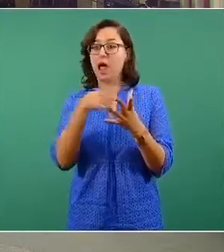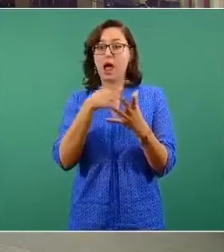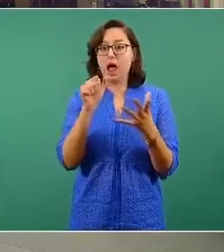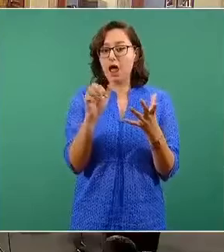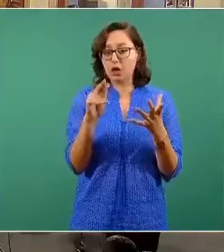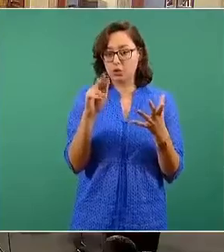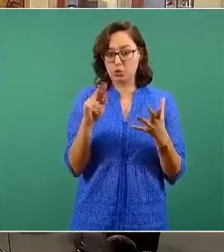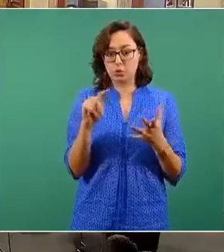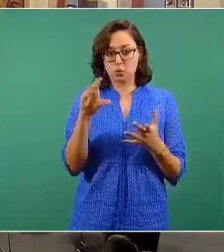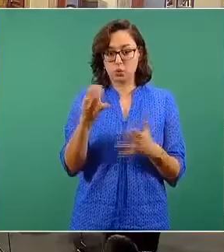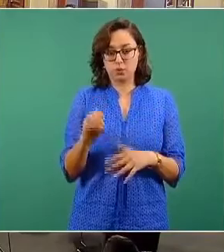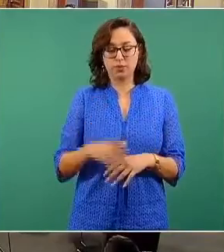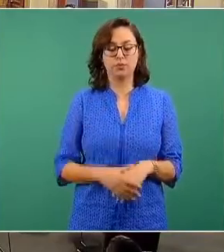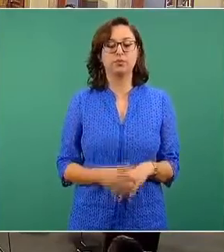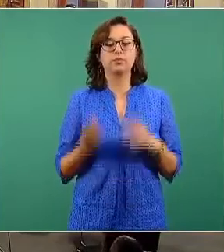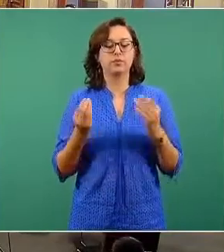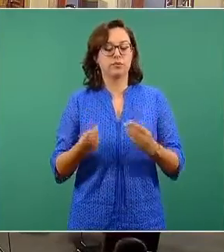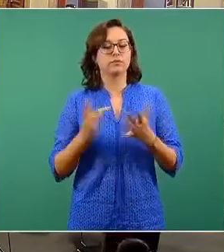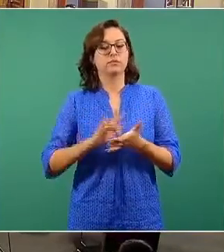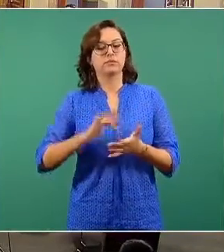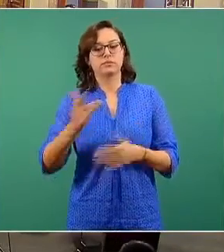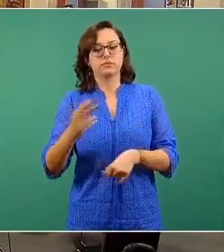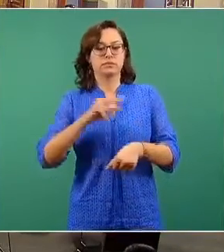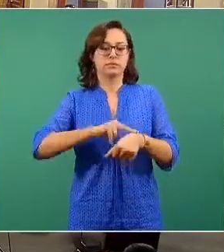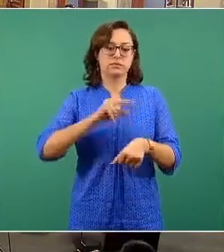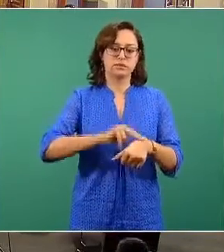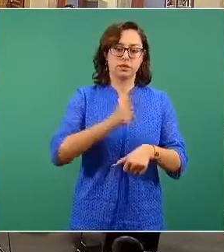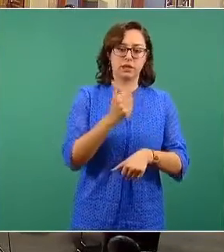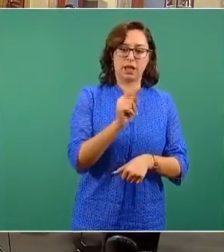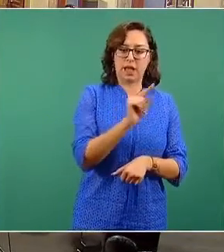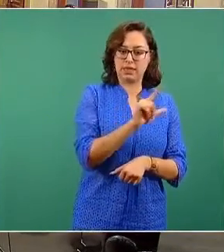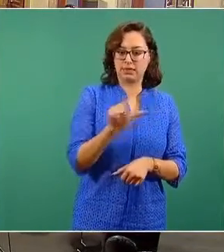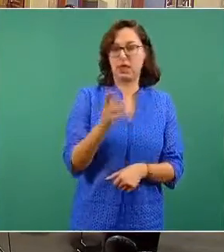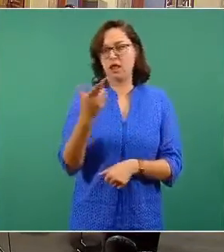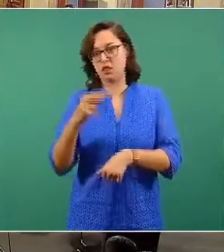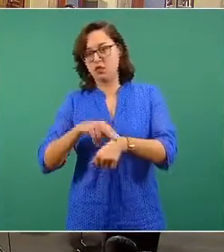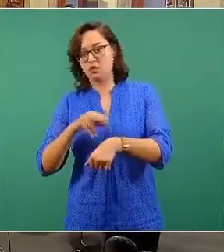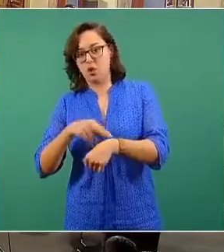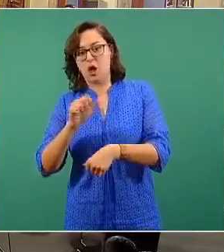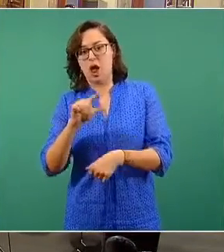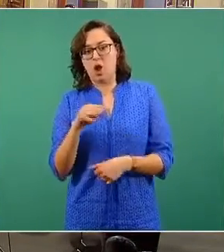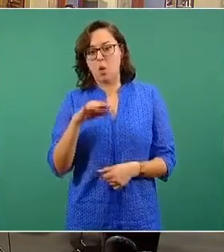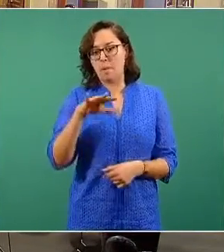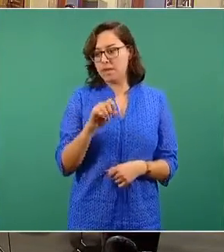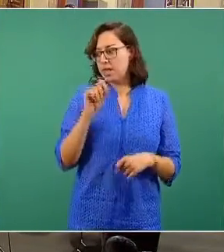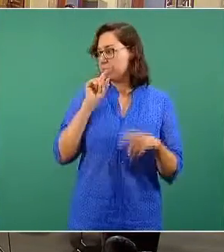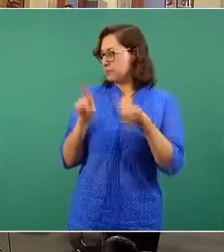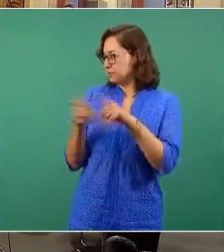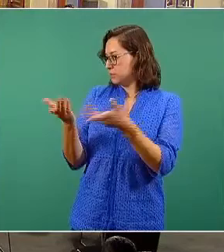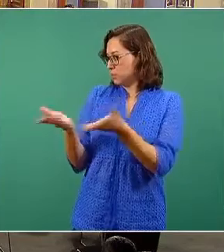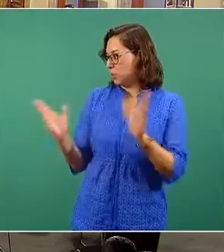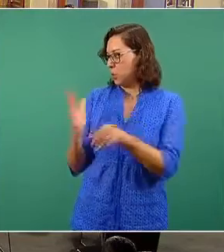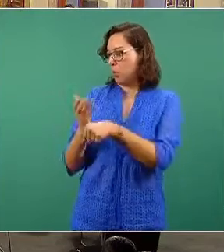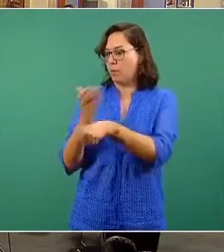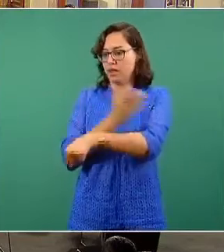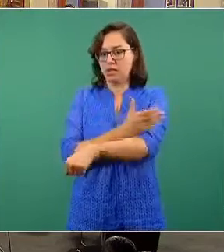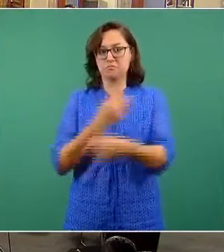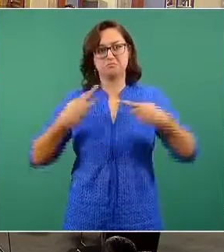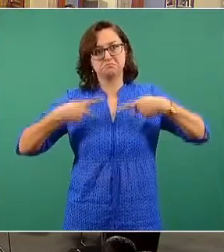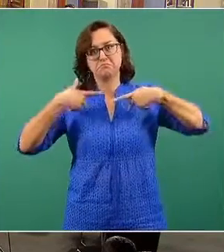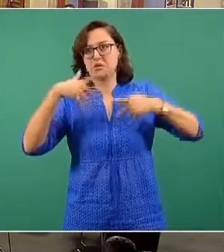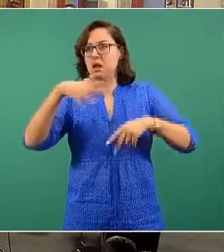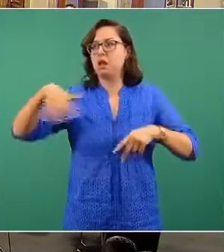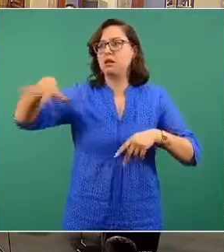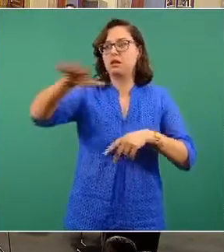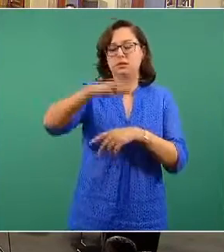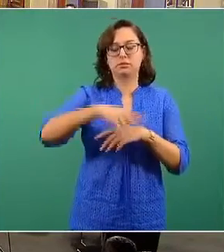doctor López-Gatell, doctora Lomía. Gusto en saludarlos, también a los compañeros y al auditorio que nos escucha. Una pregunta muy específica. Hoy